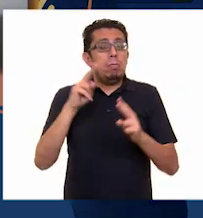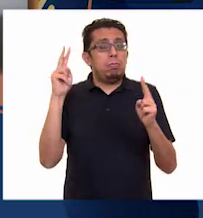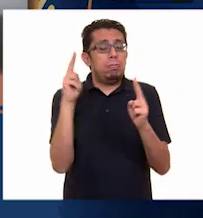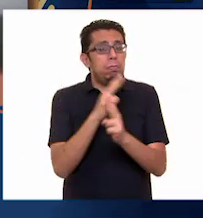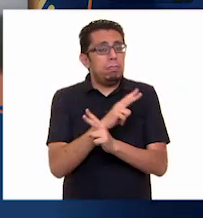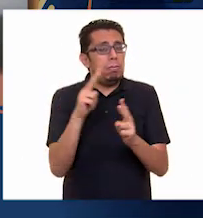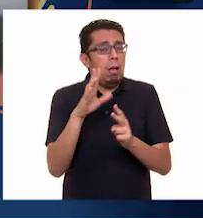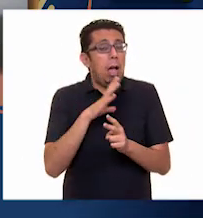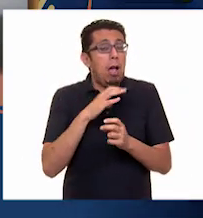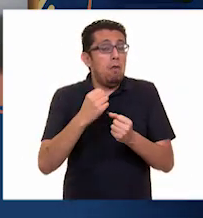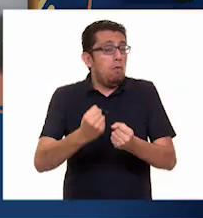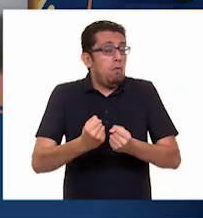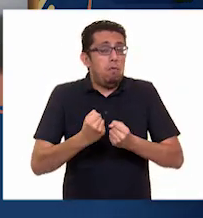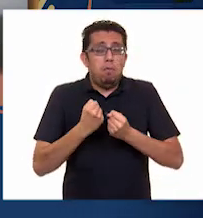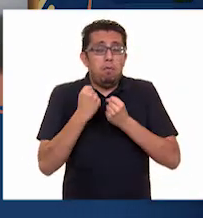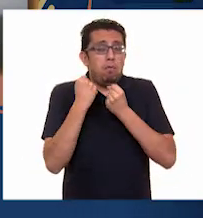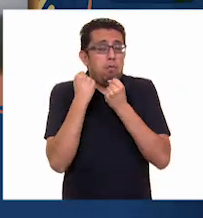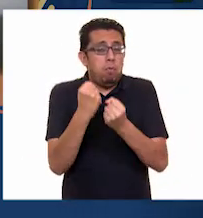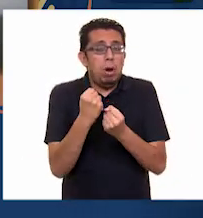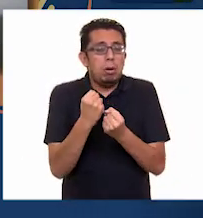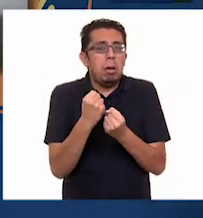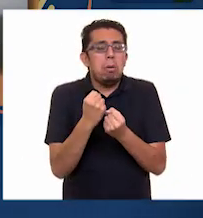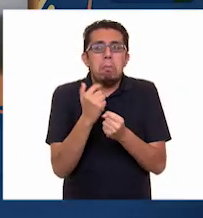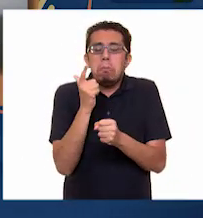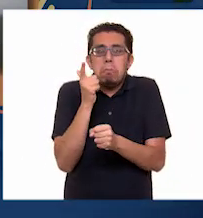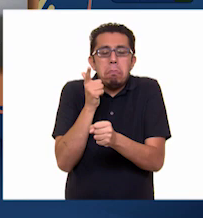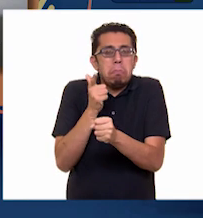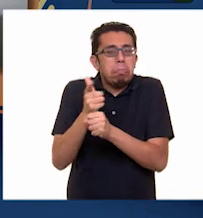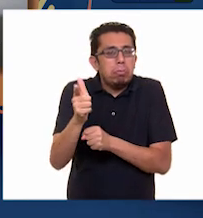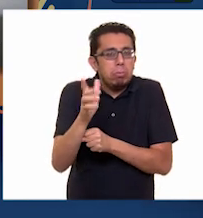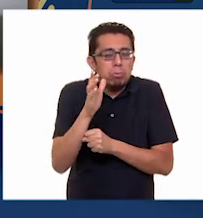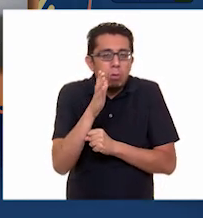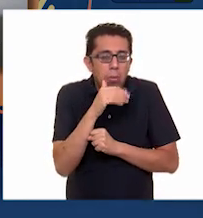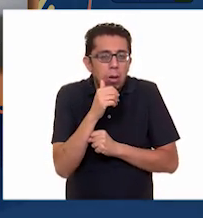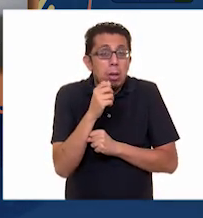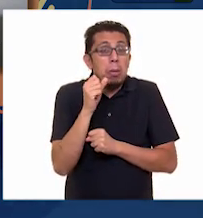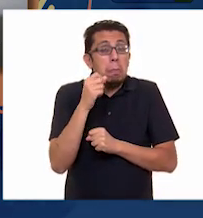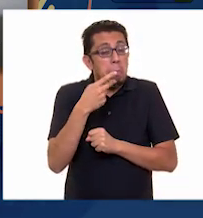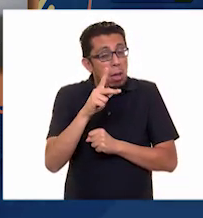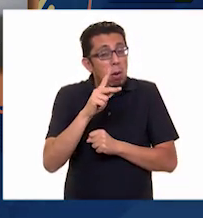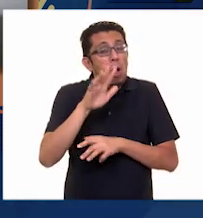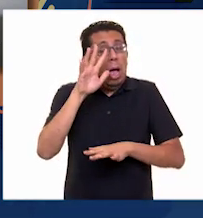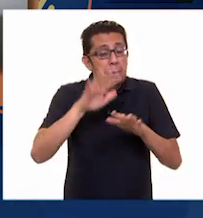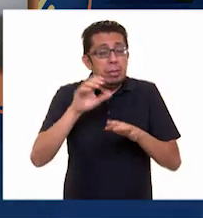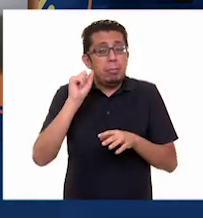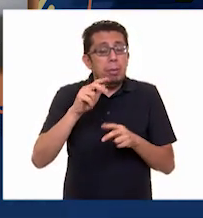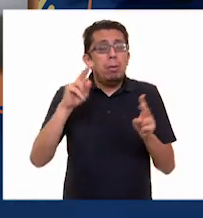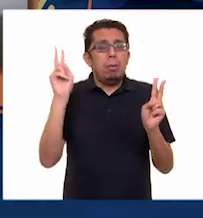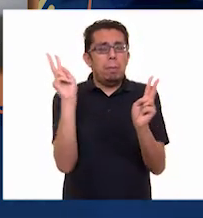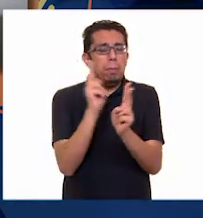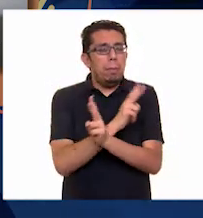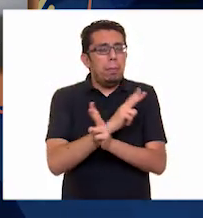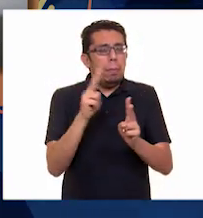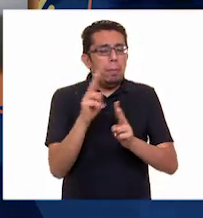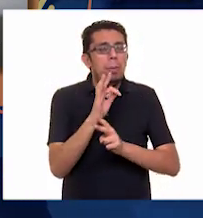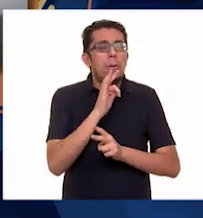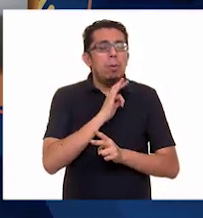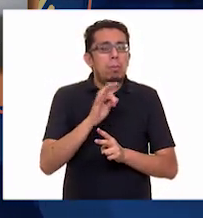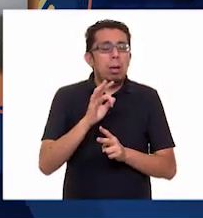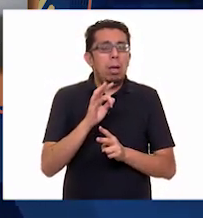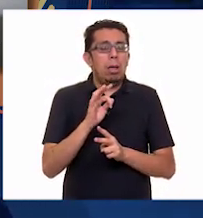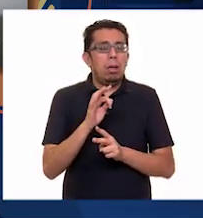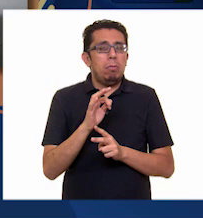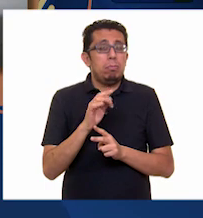puede tener una fuerza casi imperceptible, mientras que en ocasiones el viento se manifiesta en forma de flujos